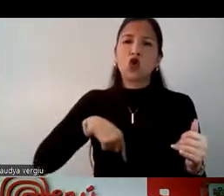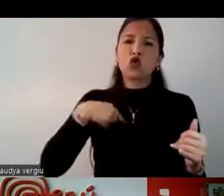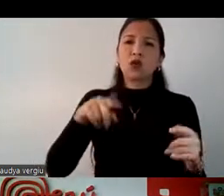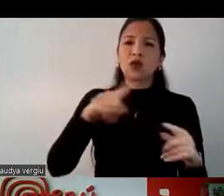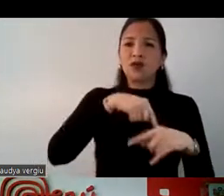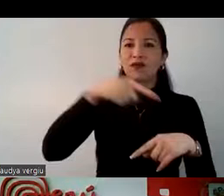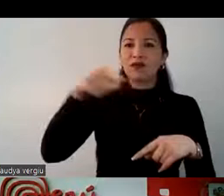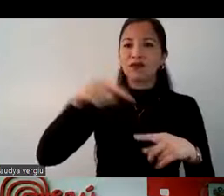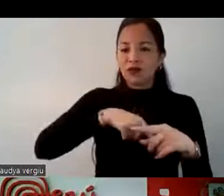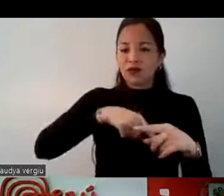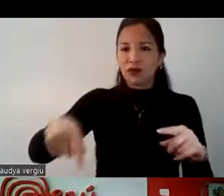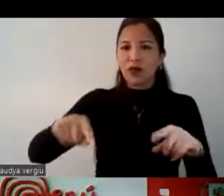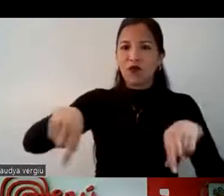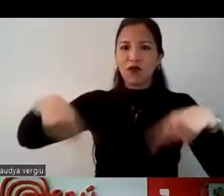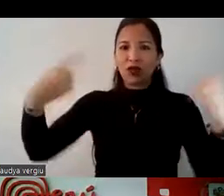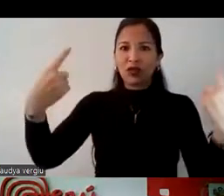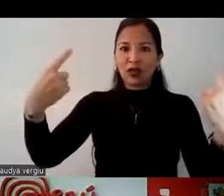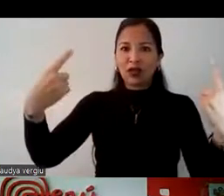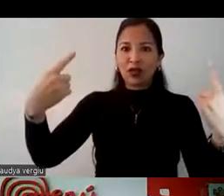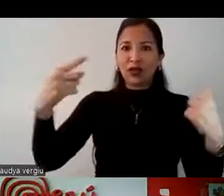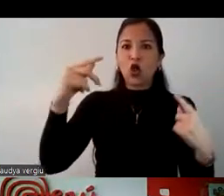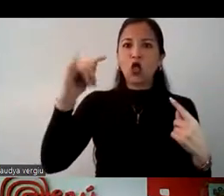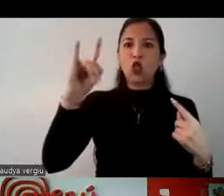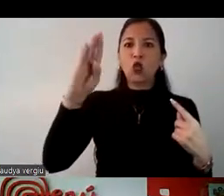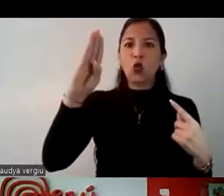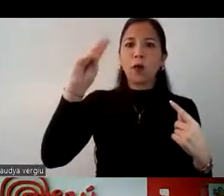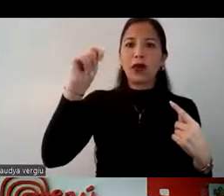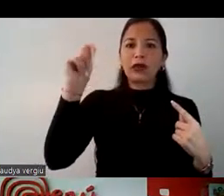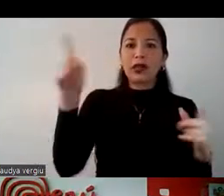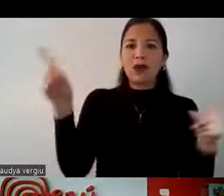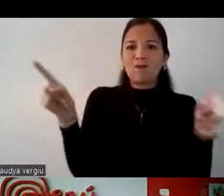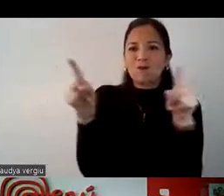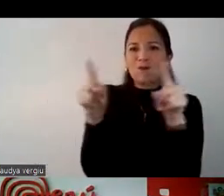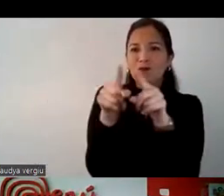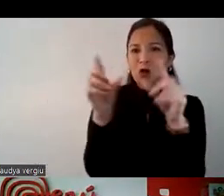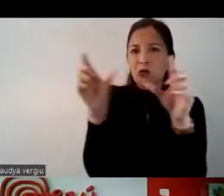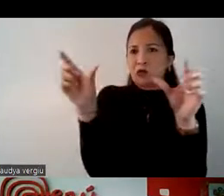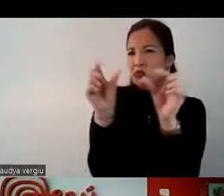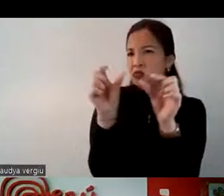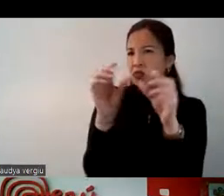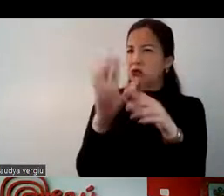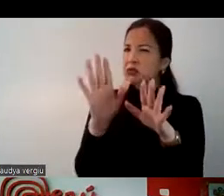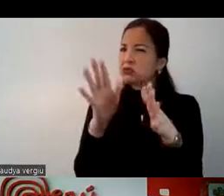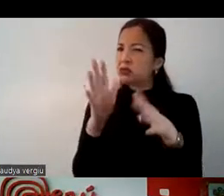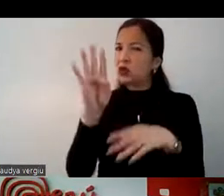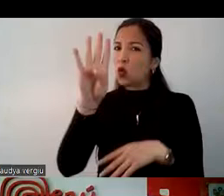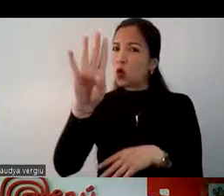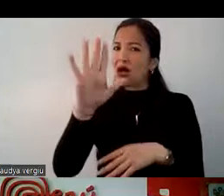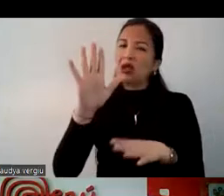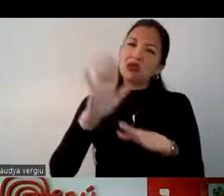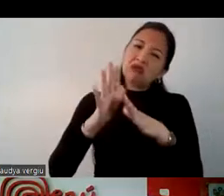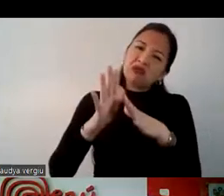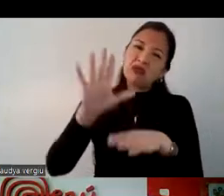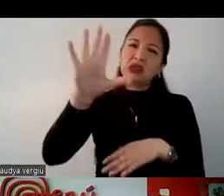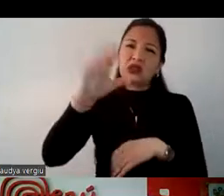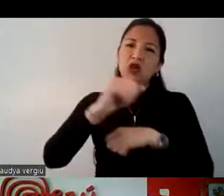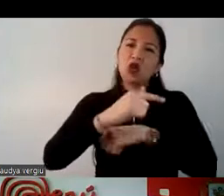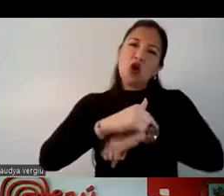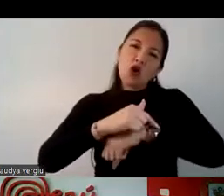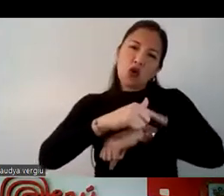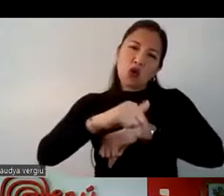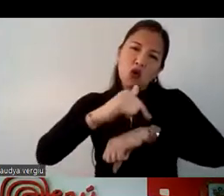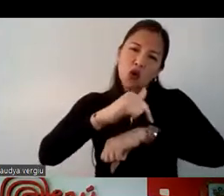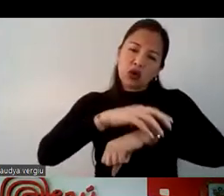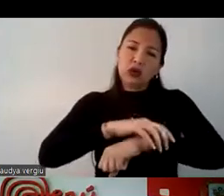la frontera hacia Tumbes, ya que se encuentran mucho más cerca, puedes demorarte unas cuatro o cinco horas para llegar hasta la frontera